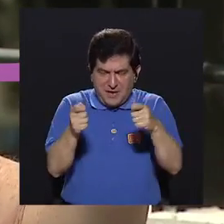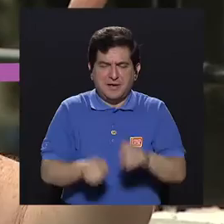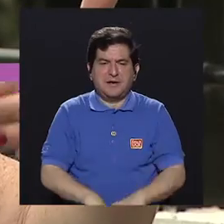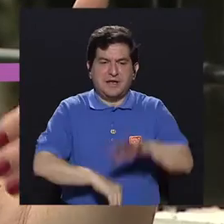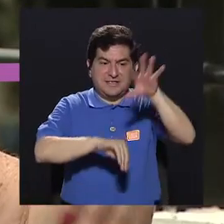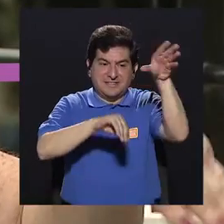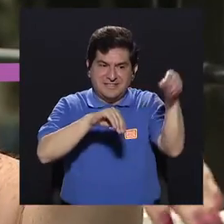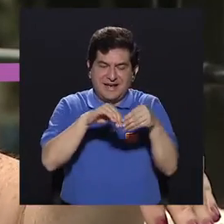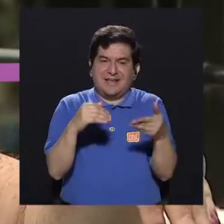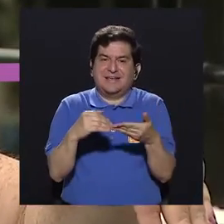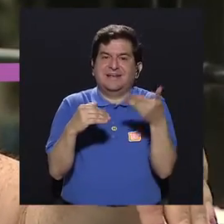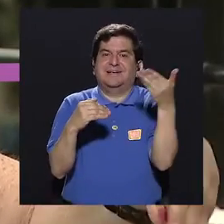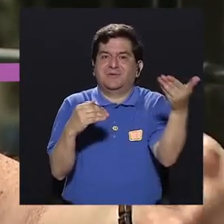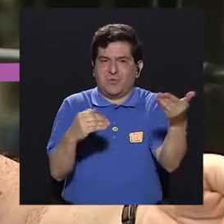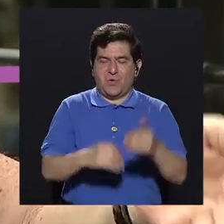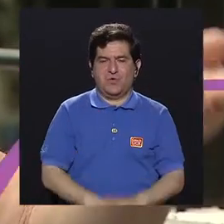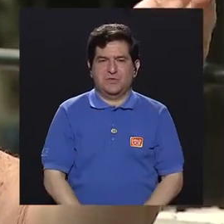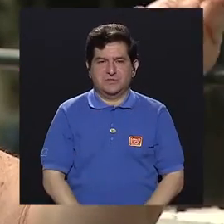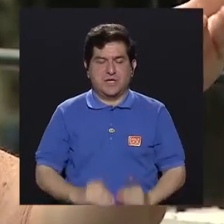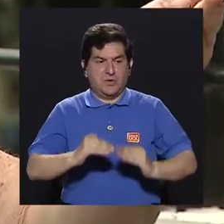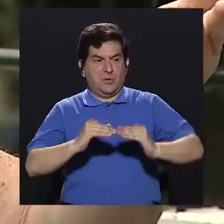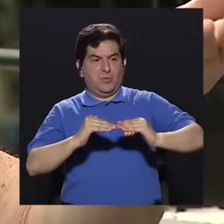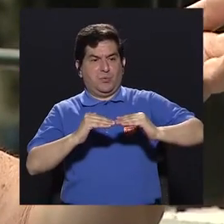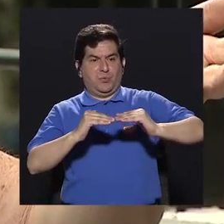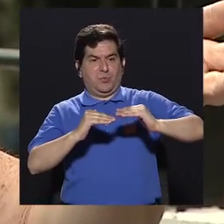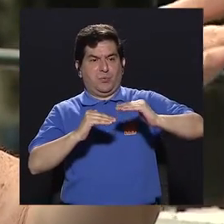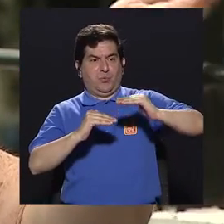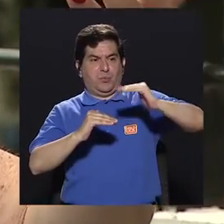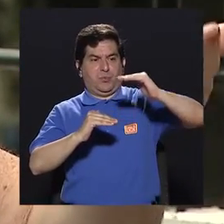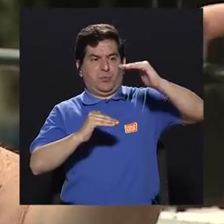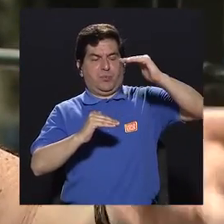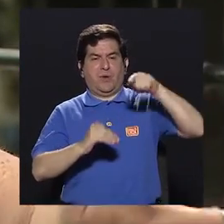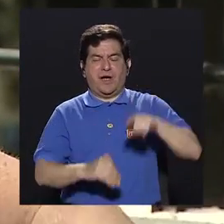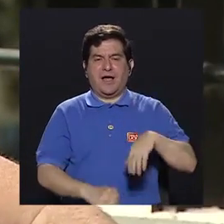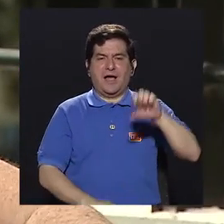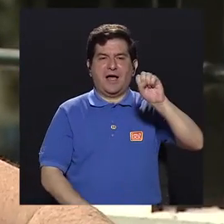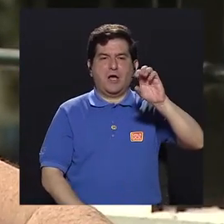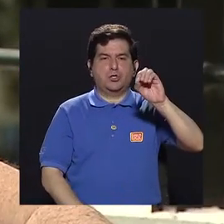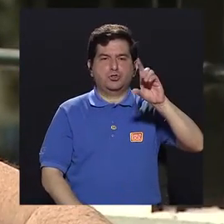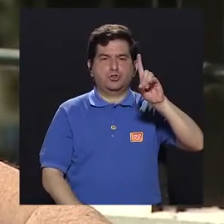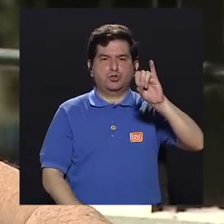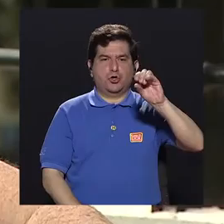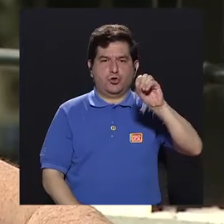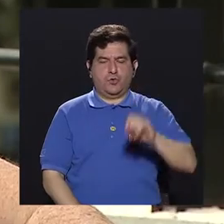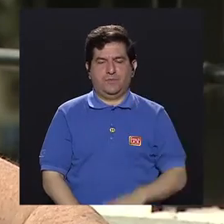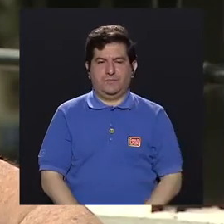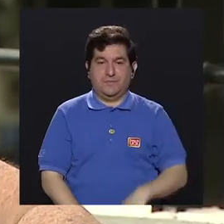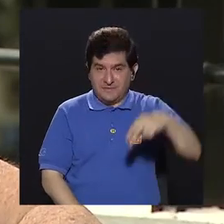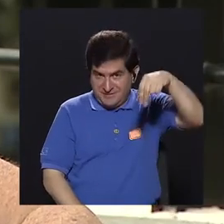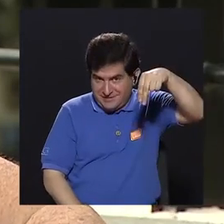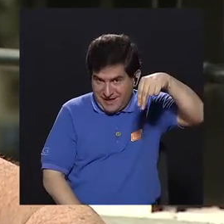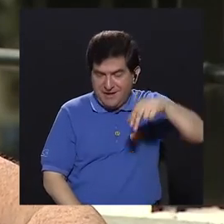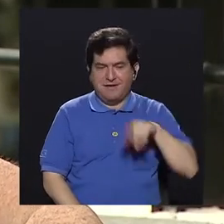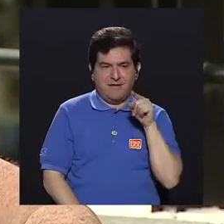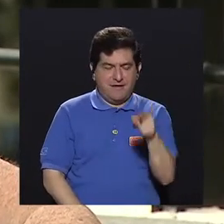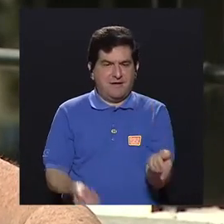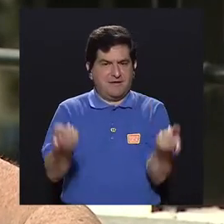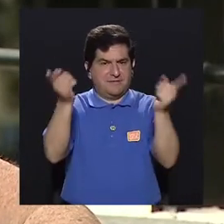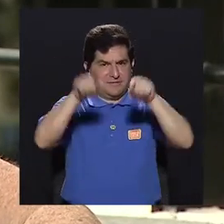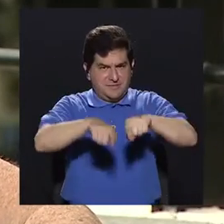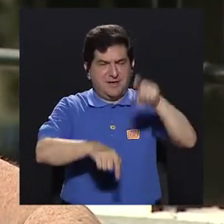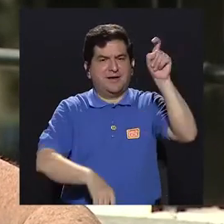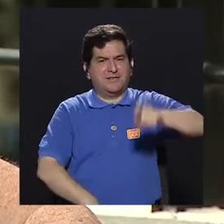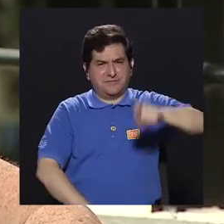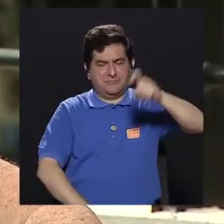añaden algunas cosas, que elevan la presencia del sodio, entonces, con eso también hay que tener